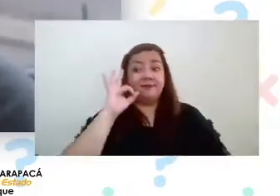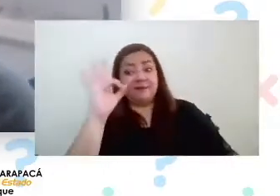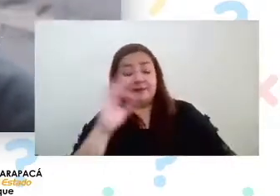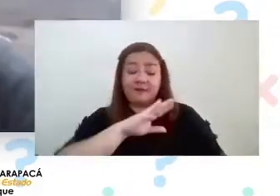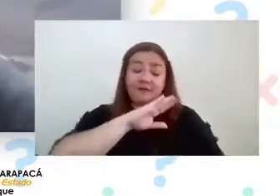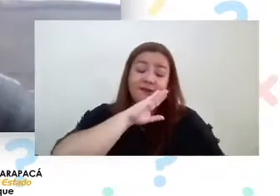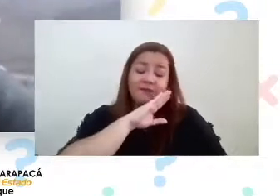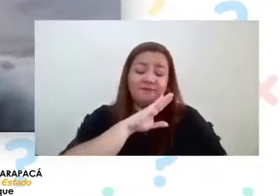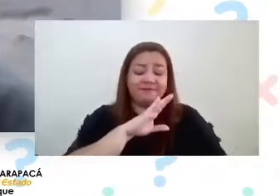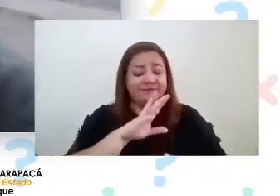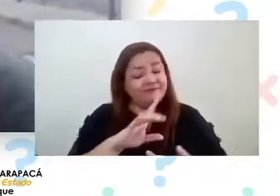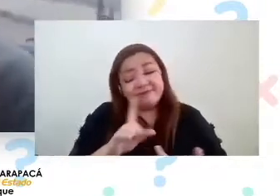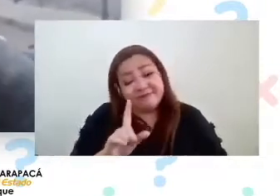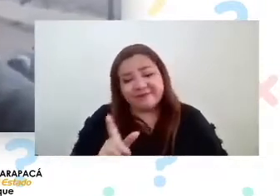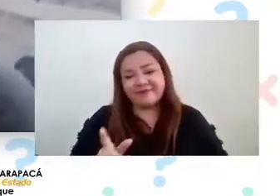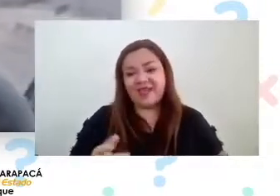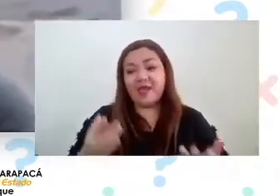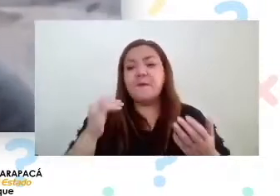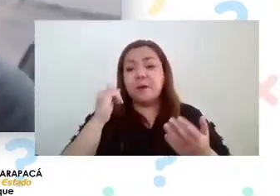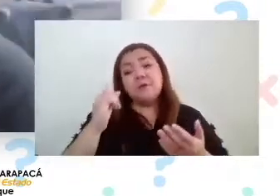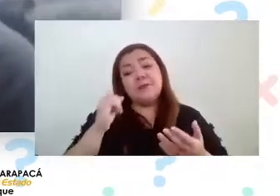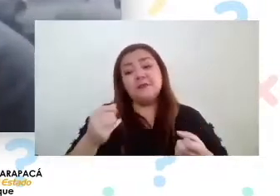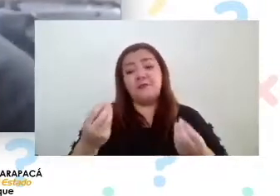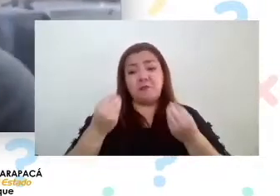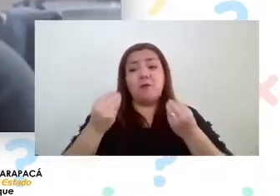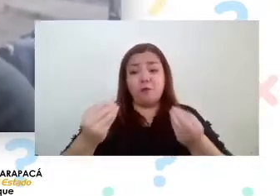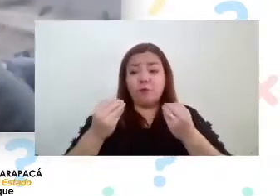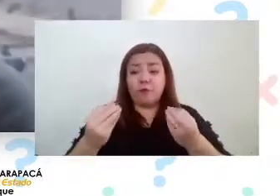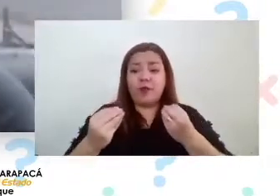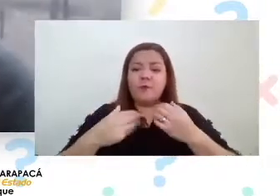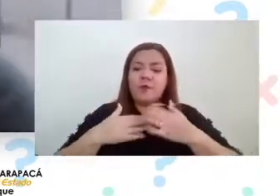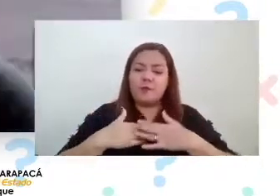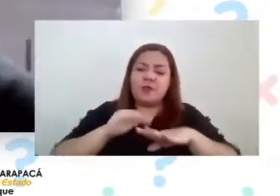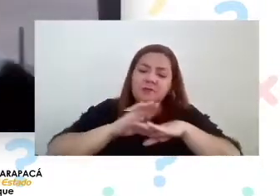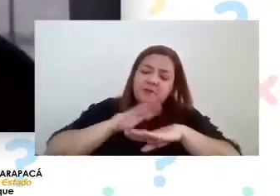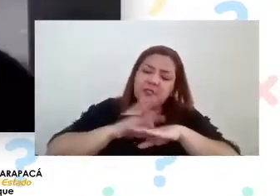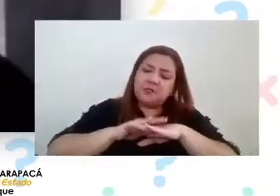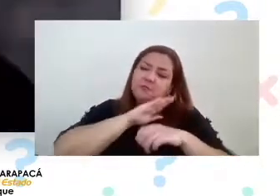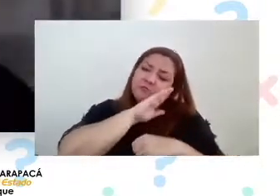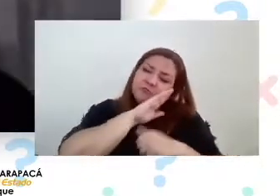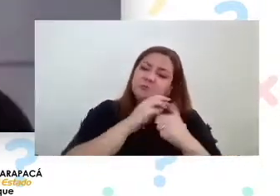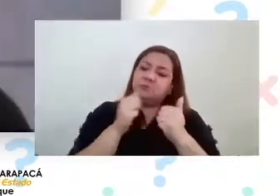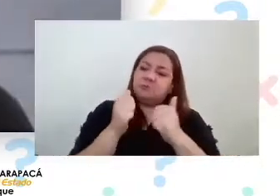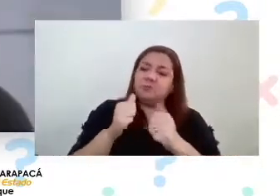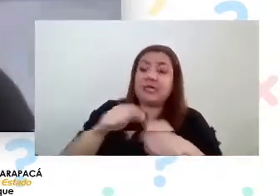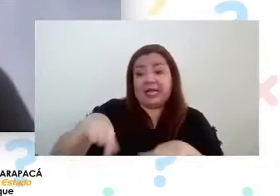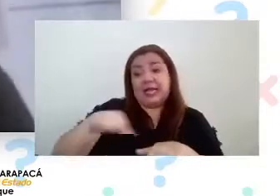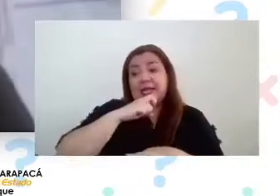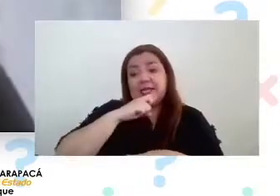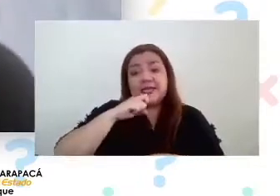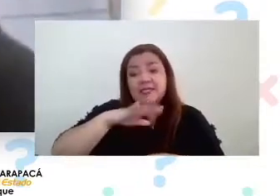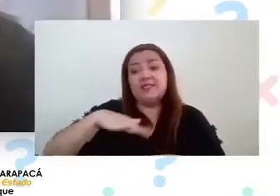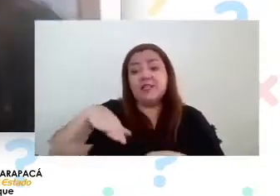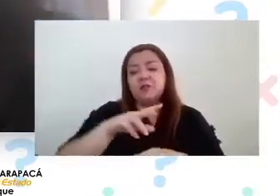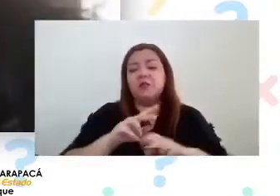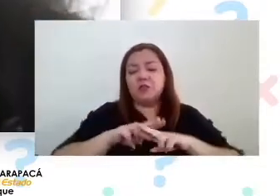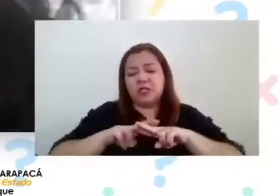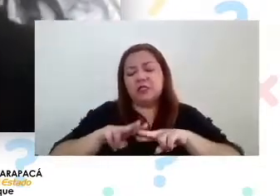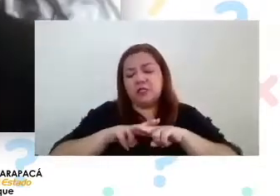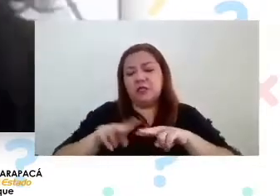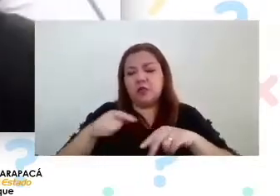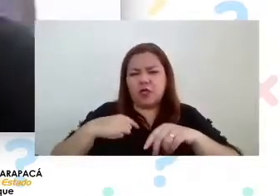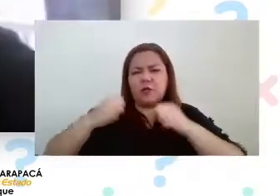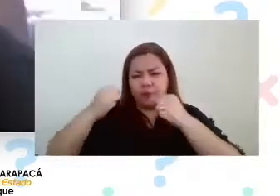lo suficientemente bueno para poder mantenernos acá en el desierto y realizar